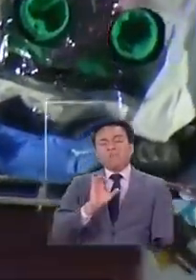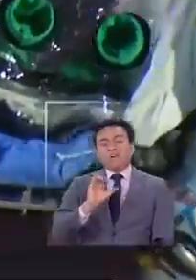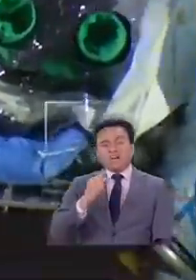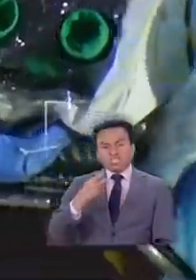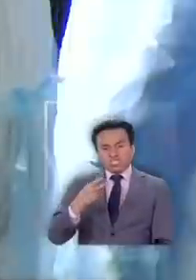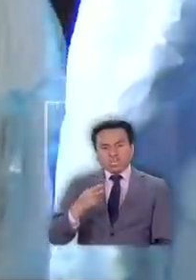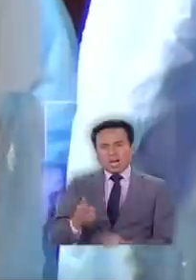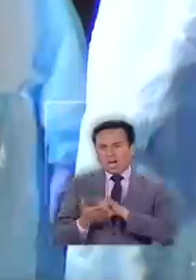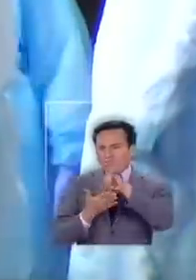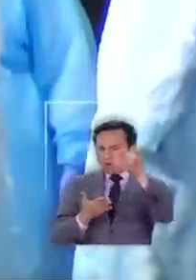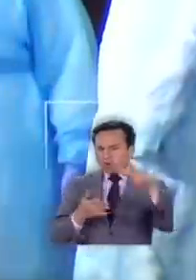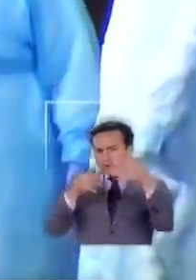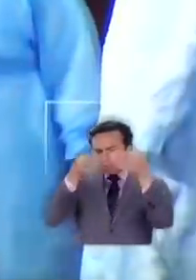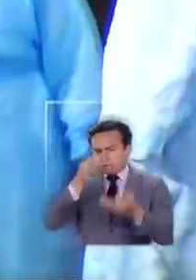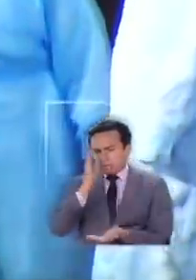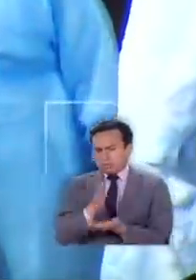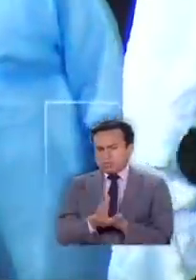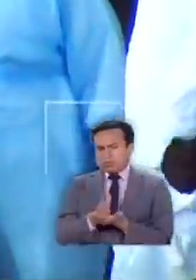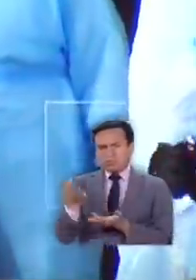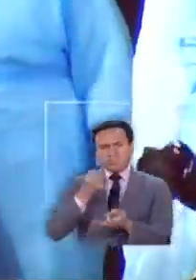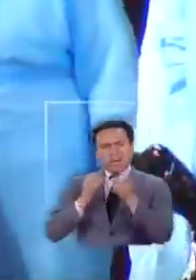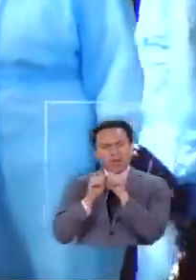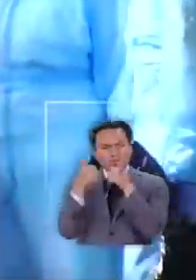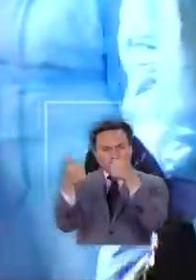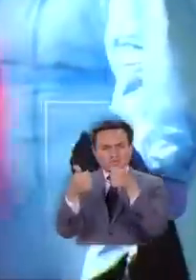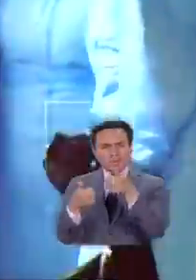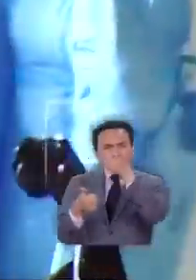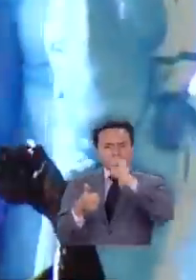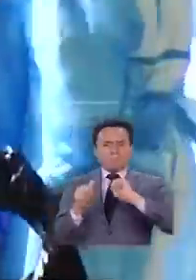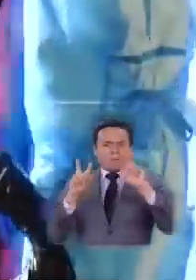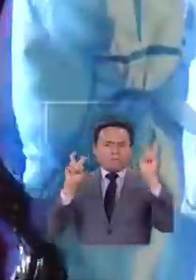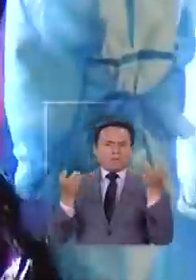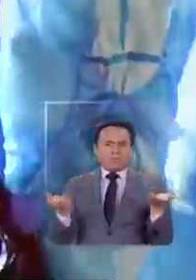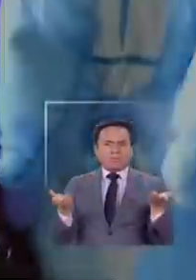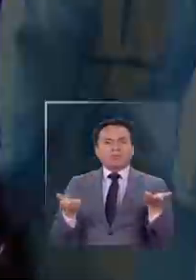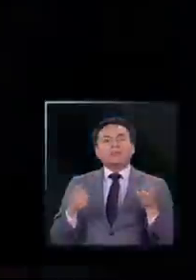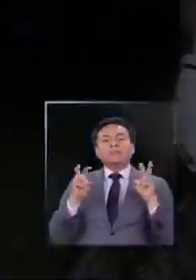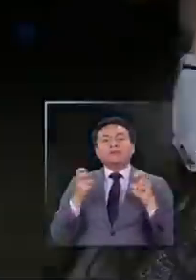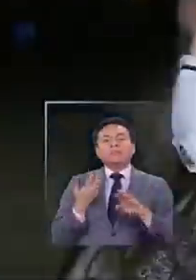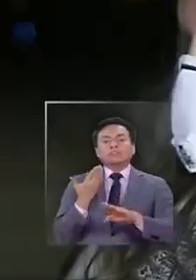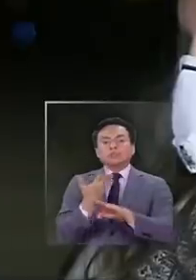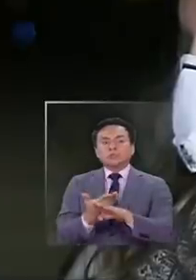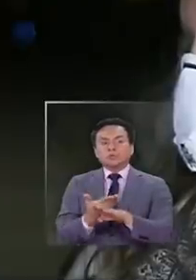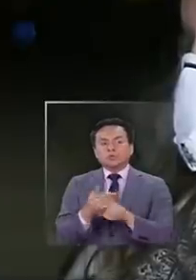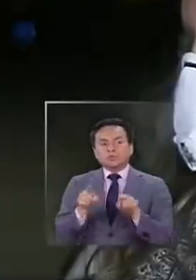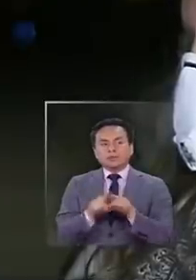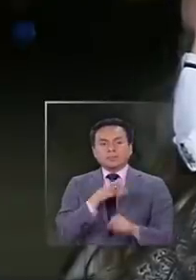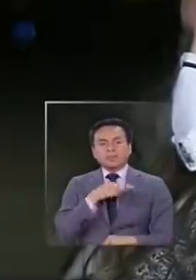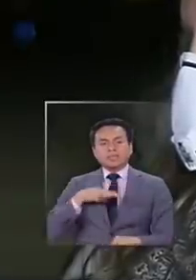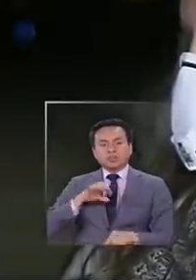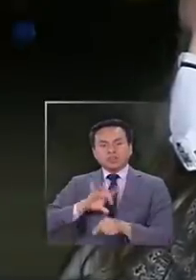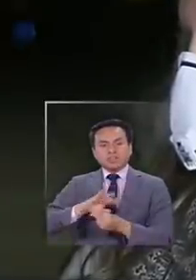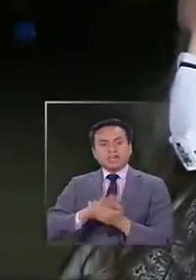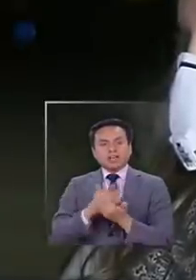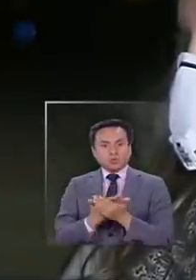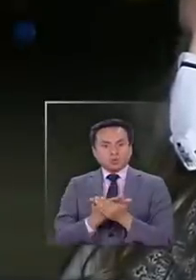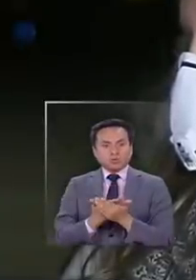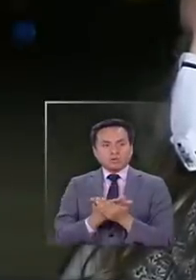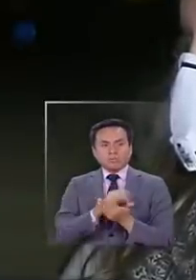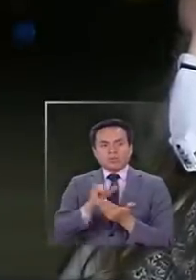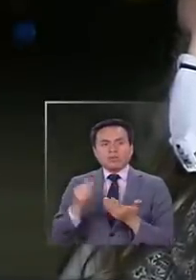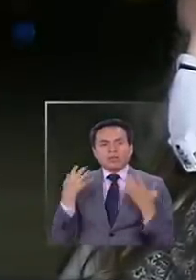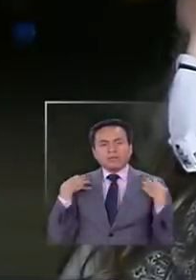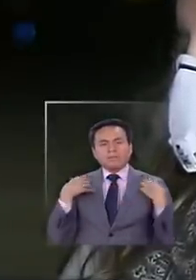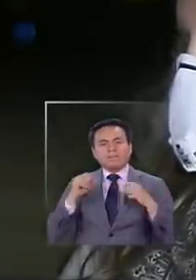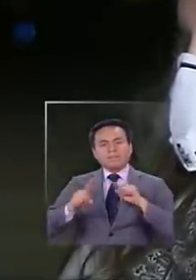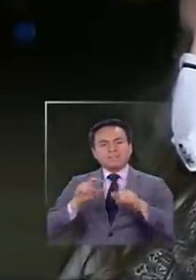por una decisión, como lo han dicho las autoridades, privada. Diendo que esto es una solicitud que nace del Ministerio de Salud, pasa al